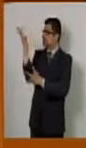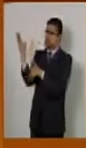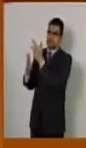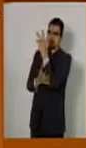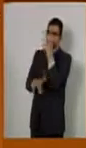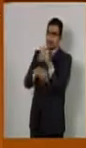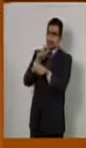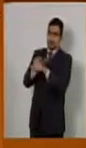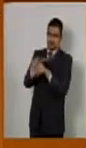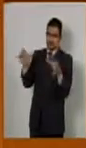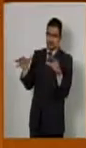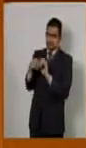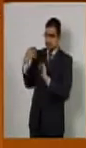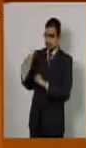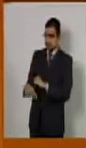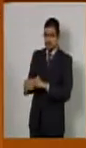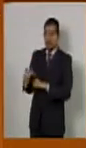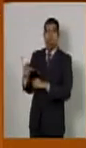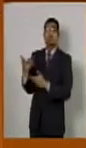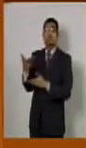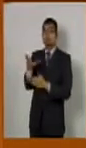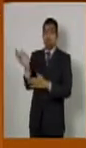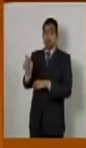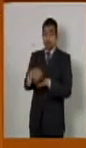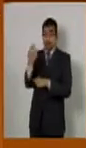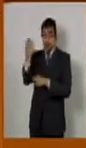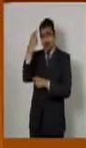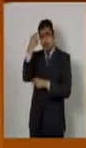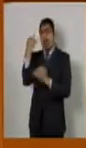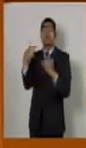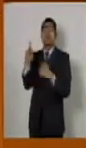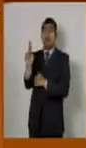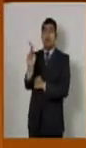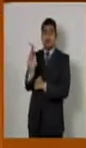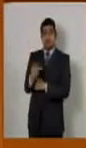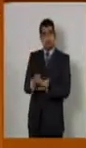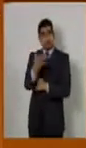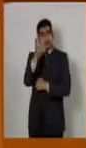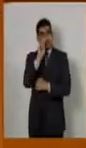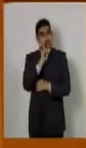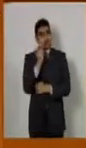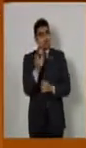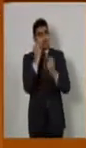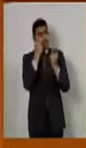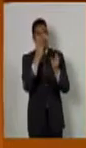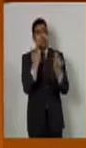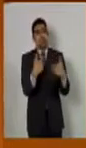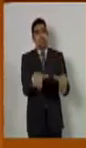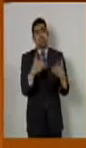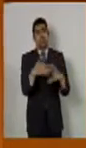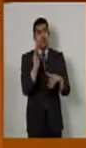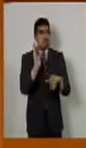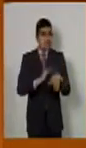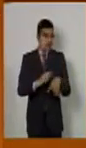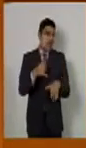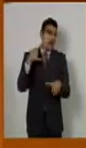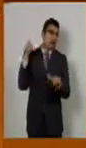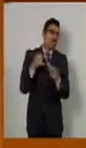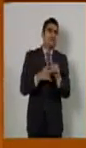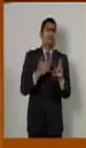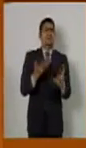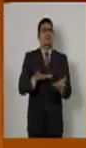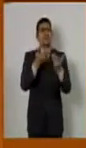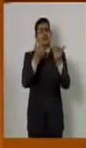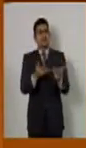Naturales y Pesca. Sin embargo, la maestra Carabias es mucho más que aquel